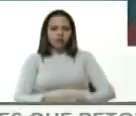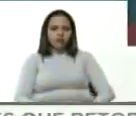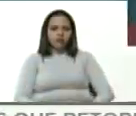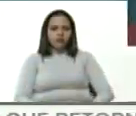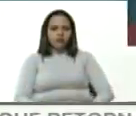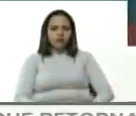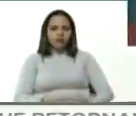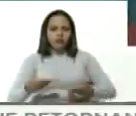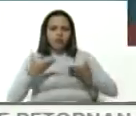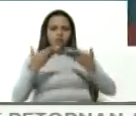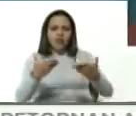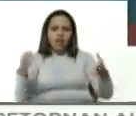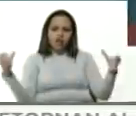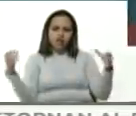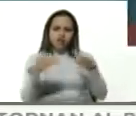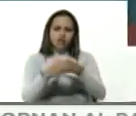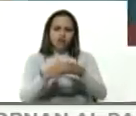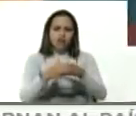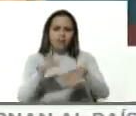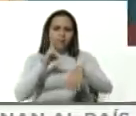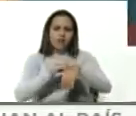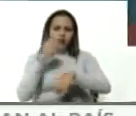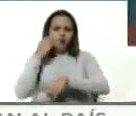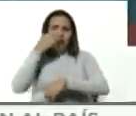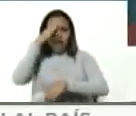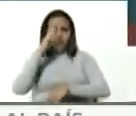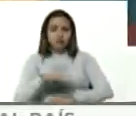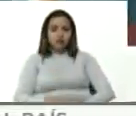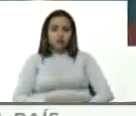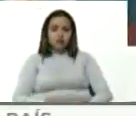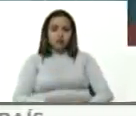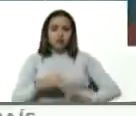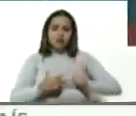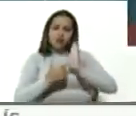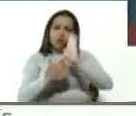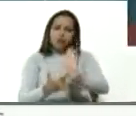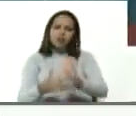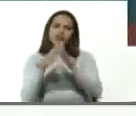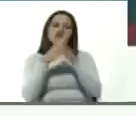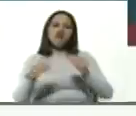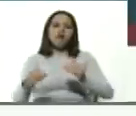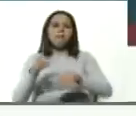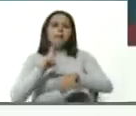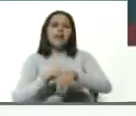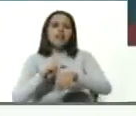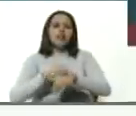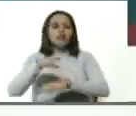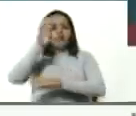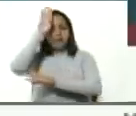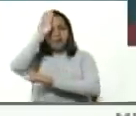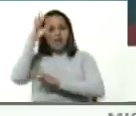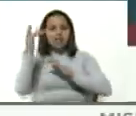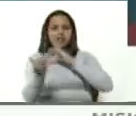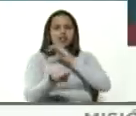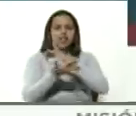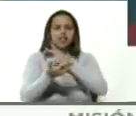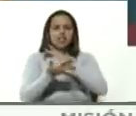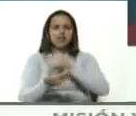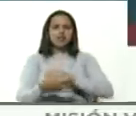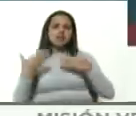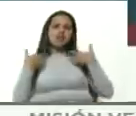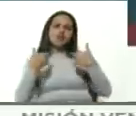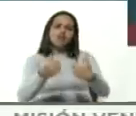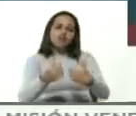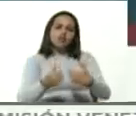brigada Henry Reeve en representación de todos los médicos, médicas, enfermeros, enfermeras, técnicos de salud